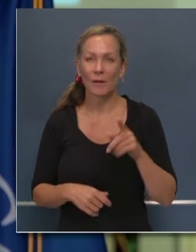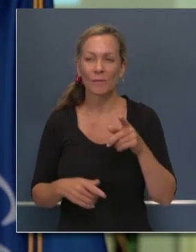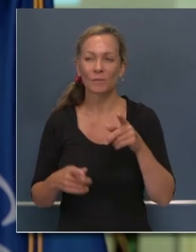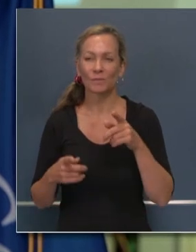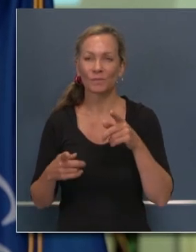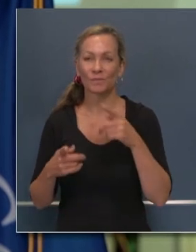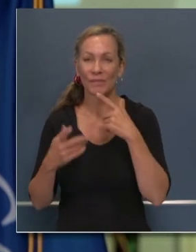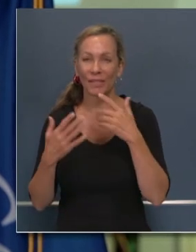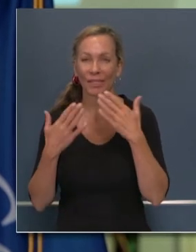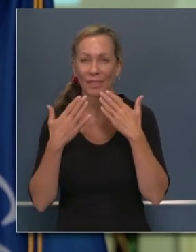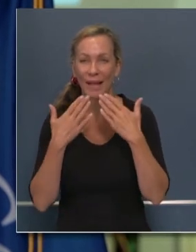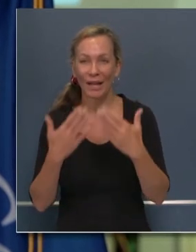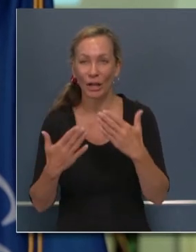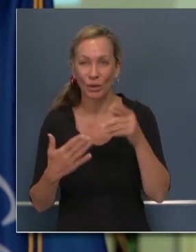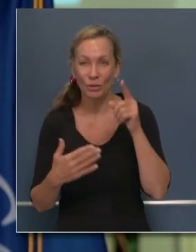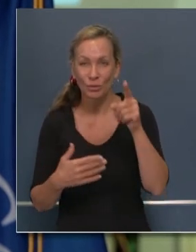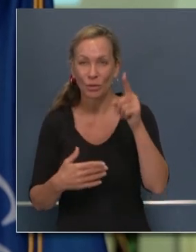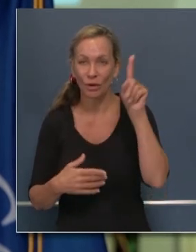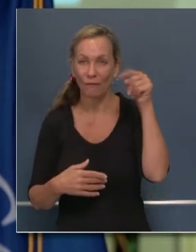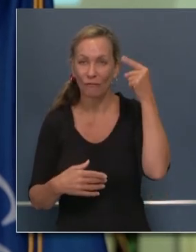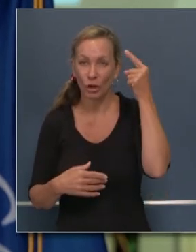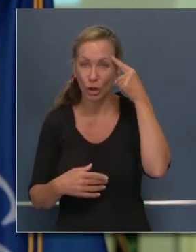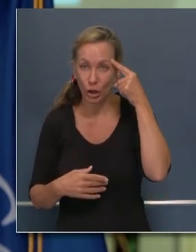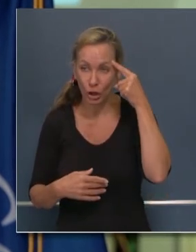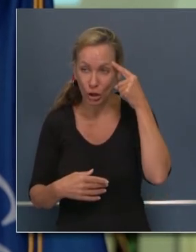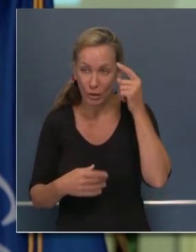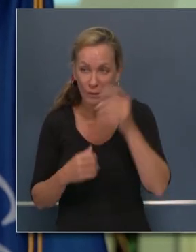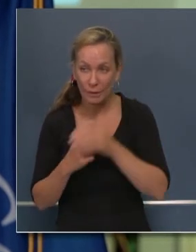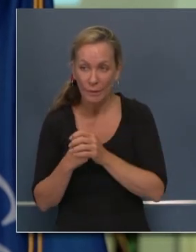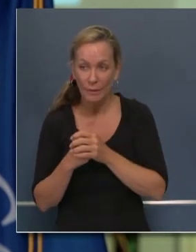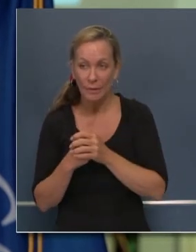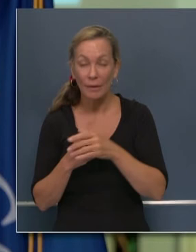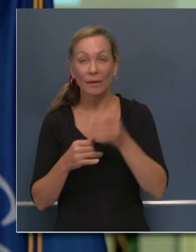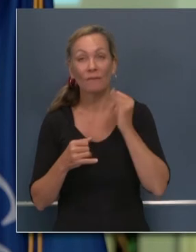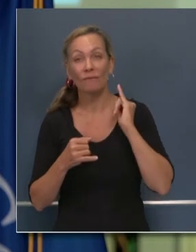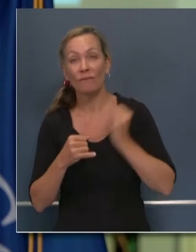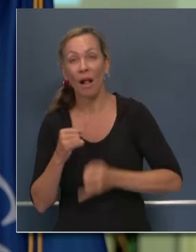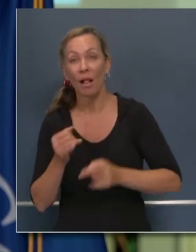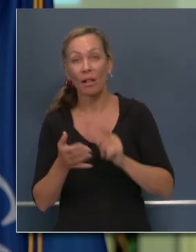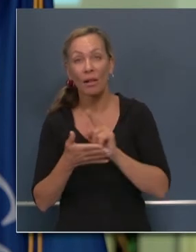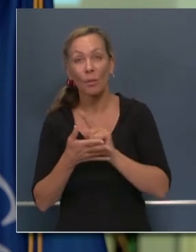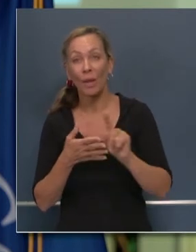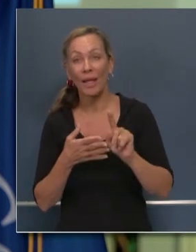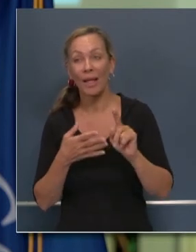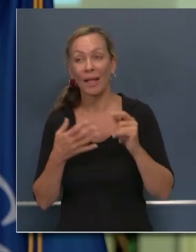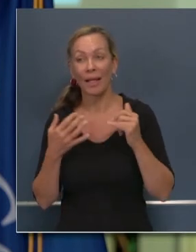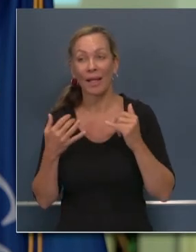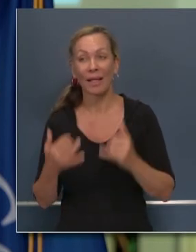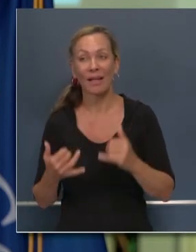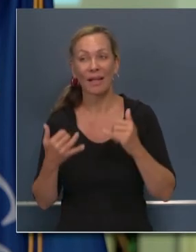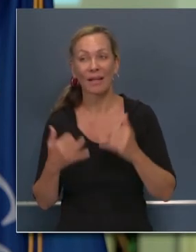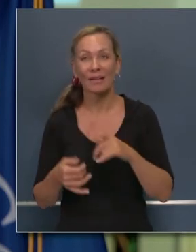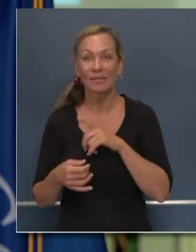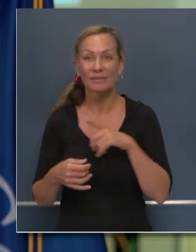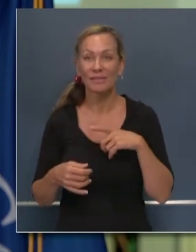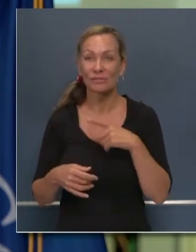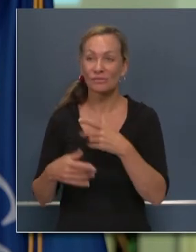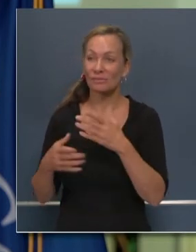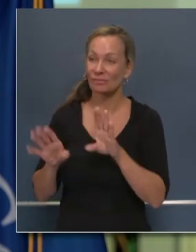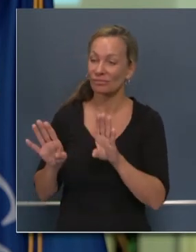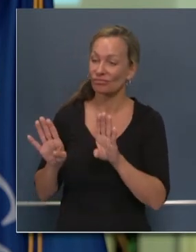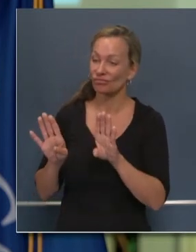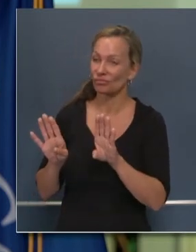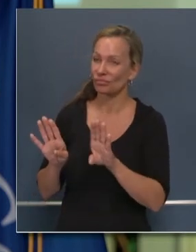gobernador. En cuanto a la última semana de la sesión legislativa, los legisladores